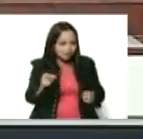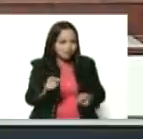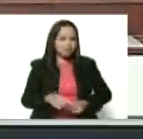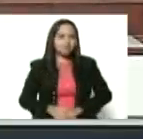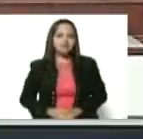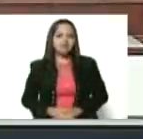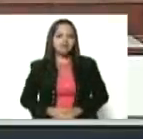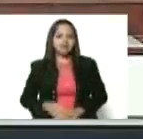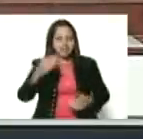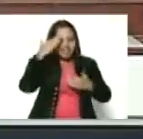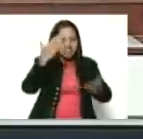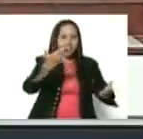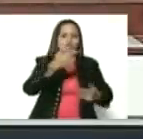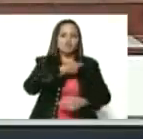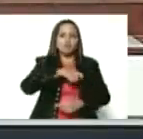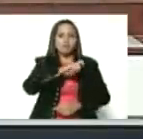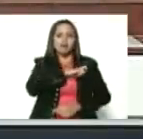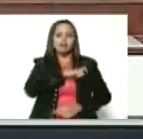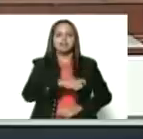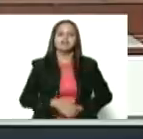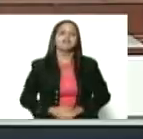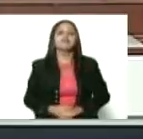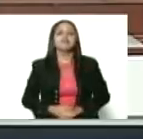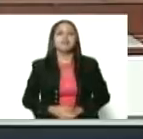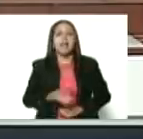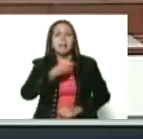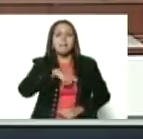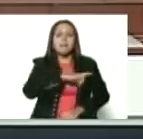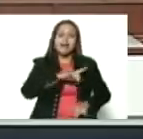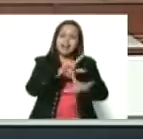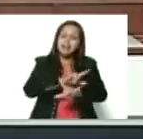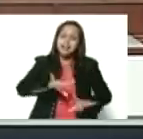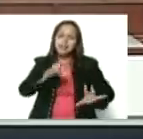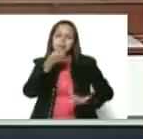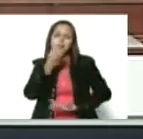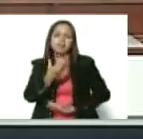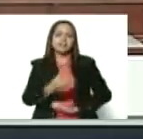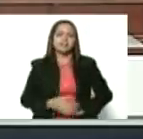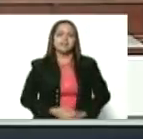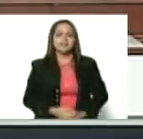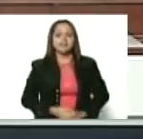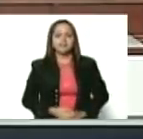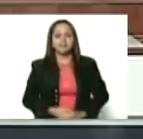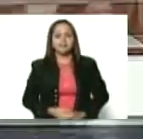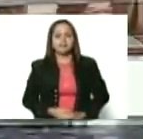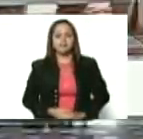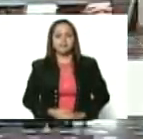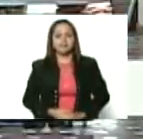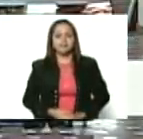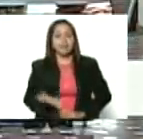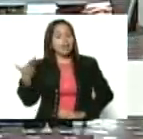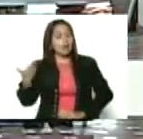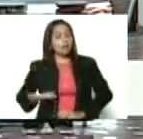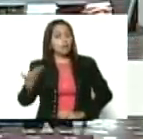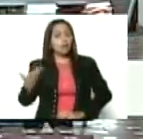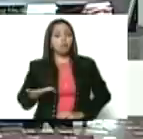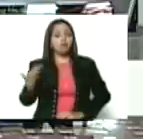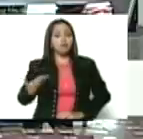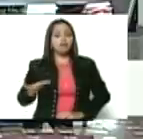Mi saludo a España. A la España querida, a la España buena. Bueno, fíjense ustedes, muy importante.